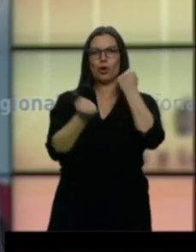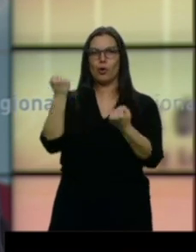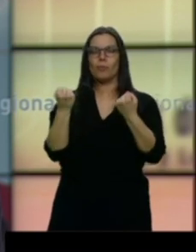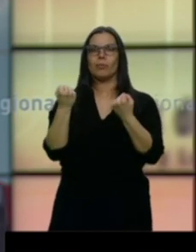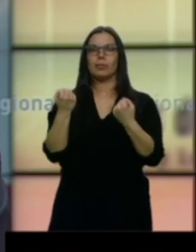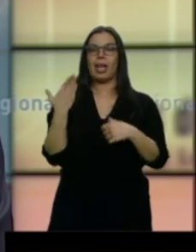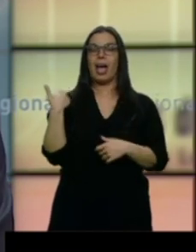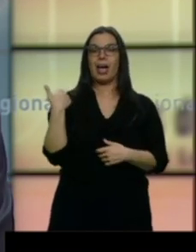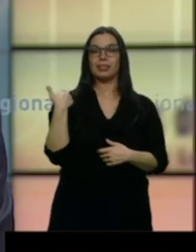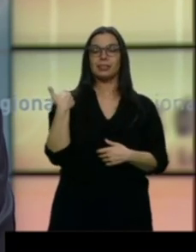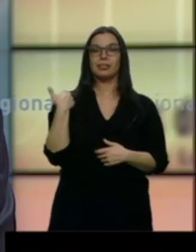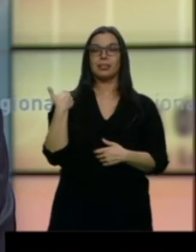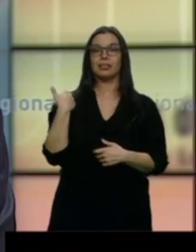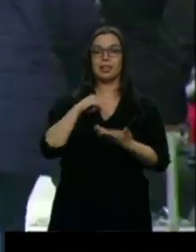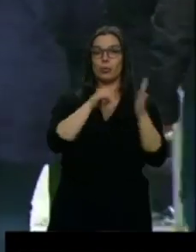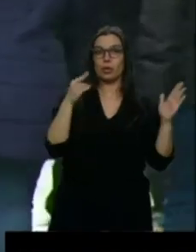Este es el resultado.